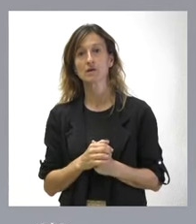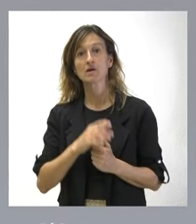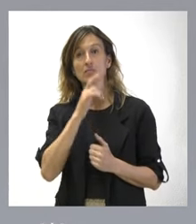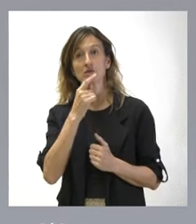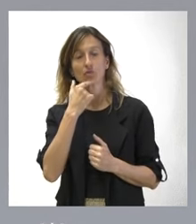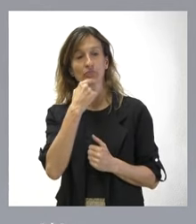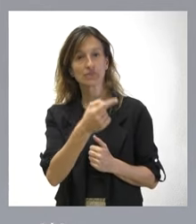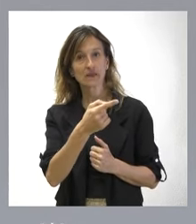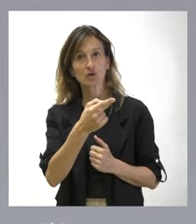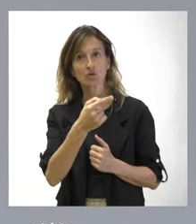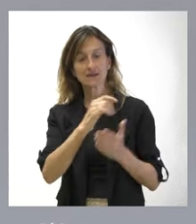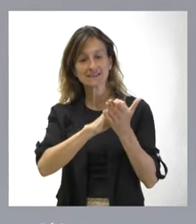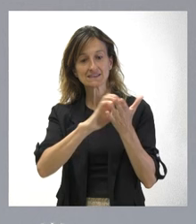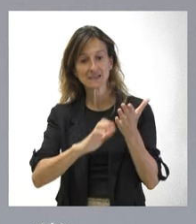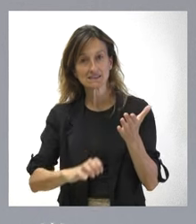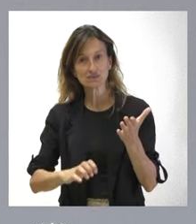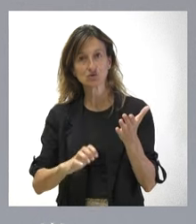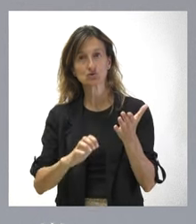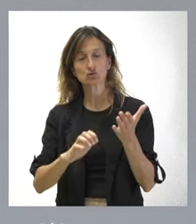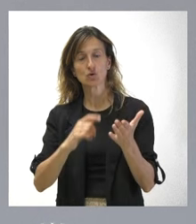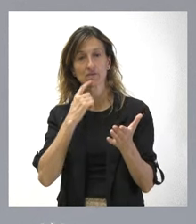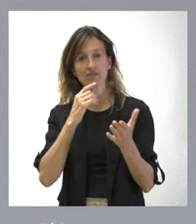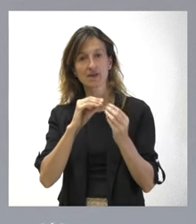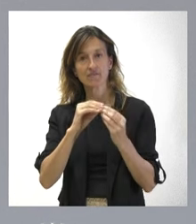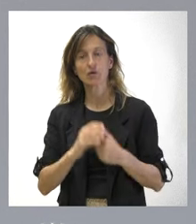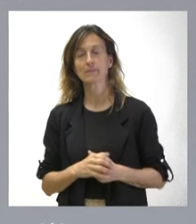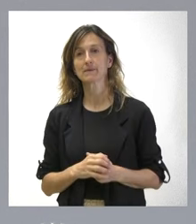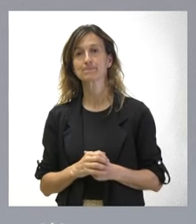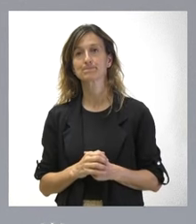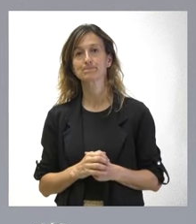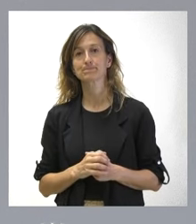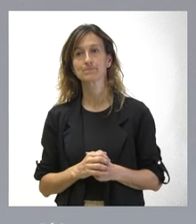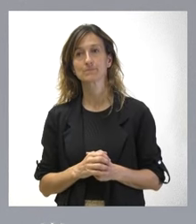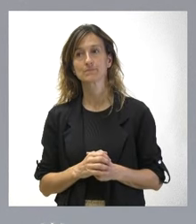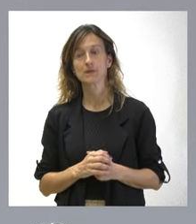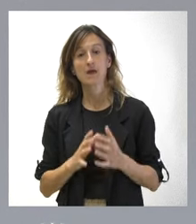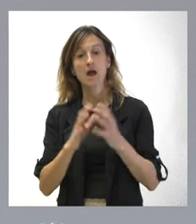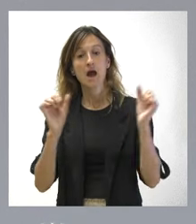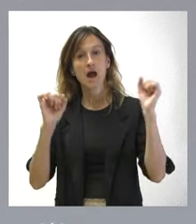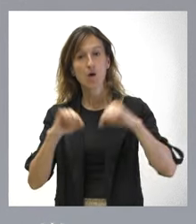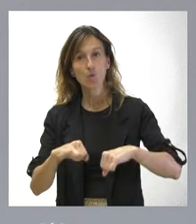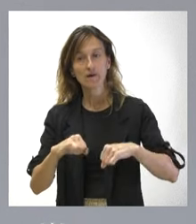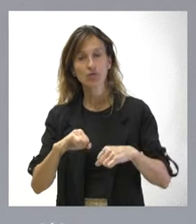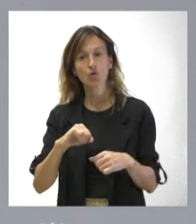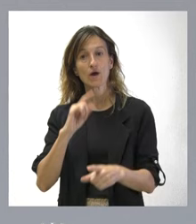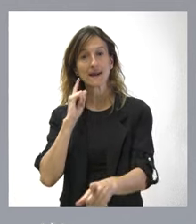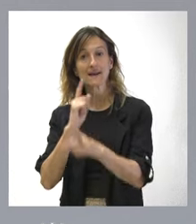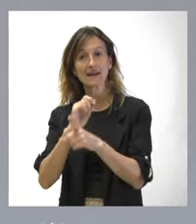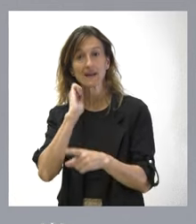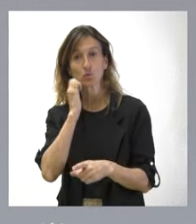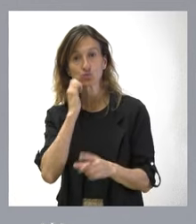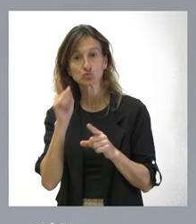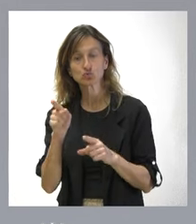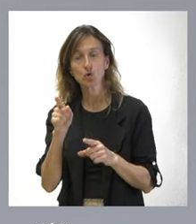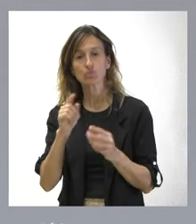del texto que se le somete a informe. Hoy, tras este acuerdo, el recurso se presentará